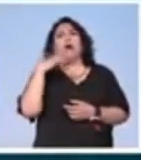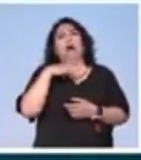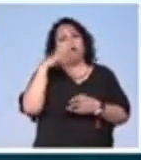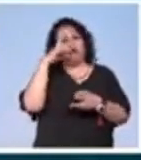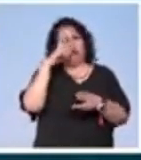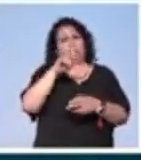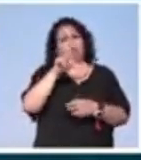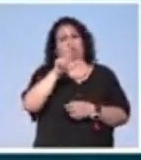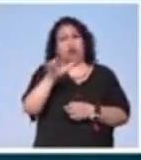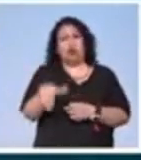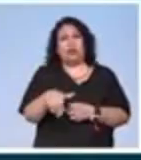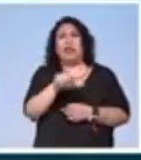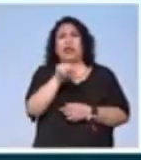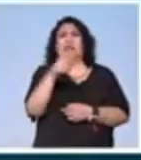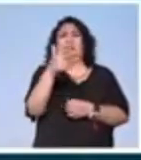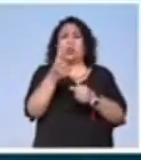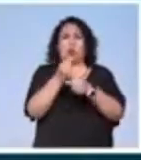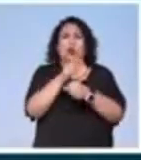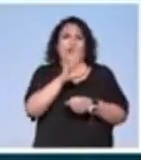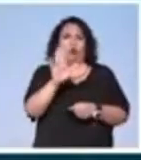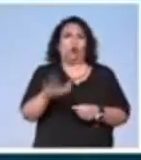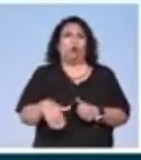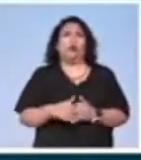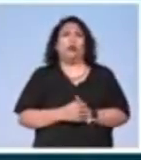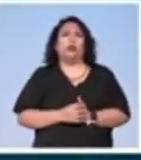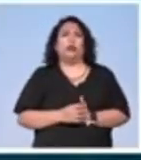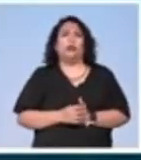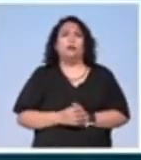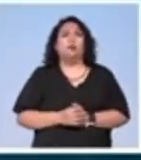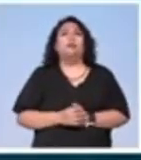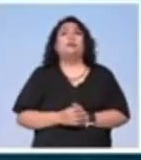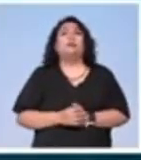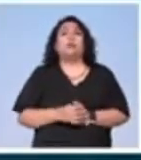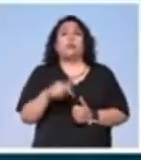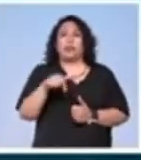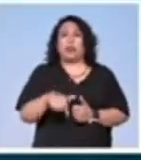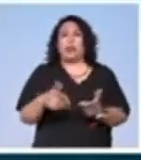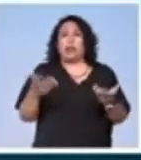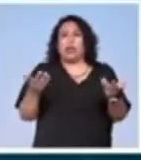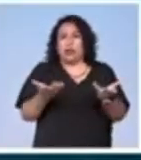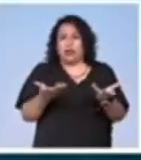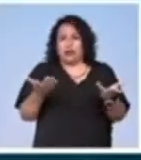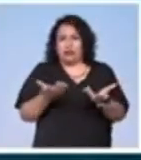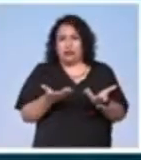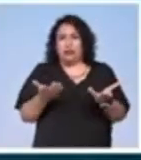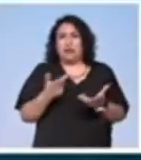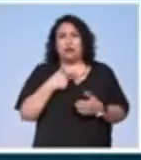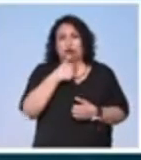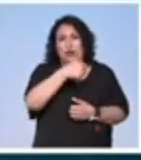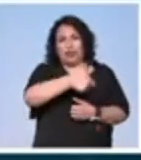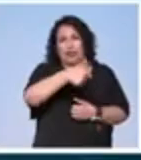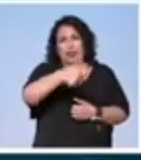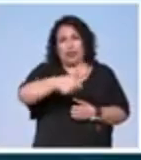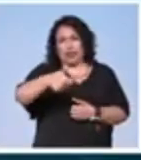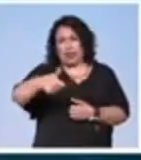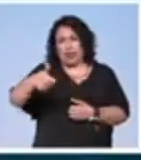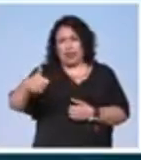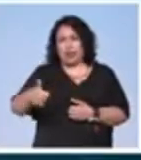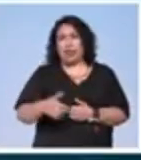homenaje póstumo a cinco años de su fallecimiento. Lo que hicimos fue, cada uno de ellos